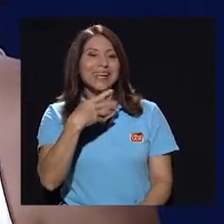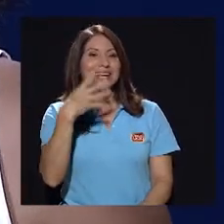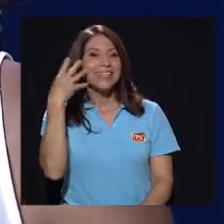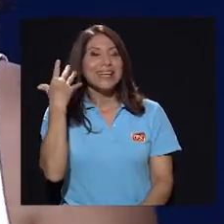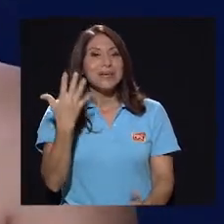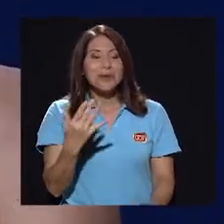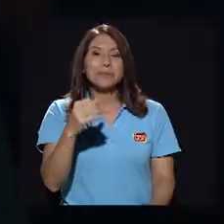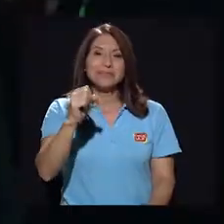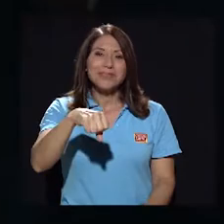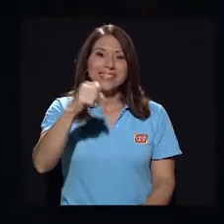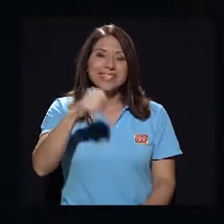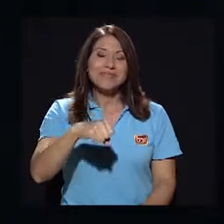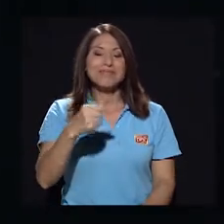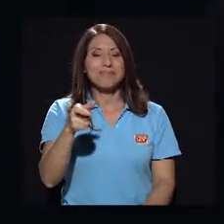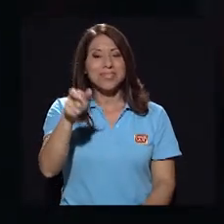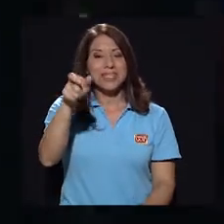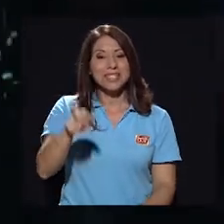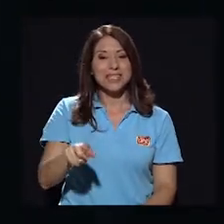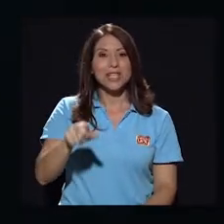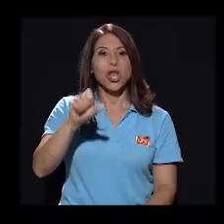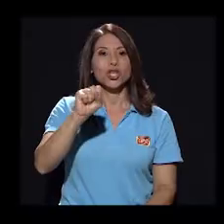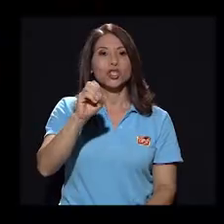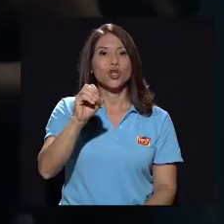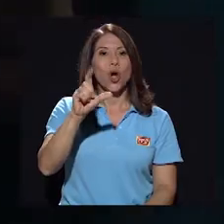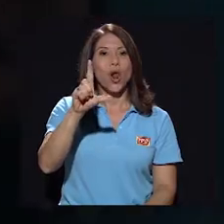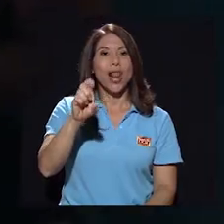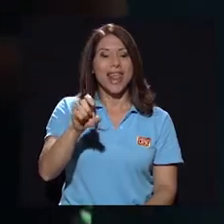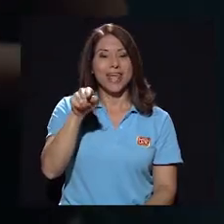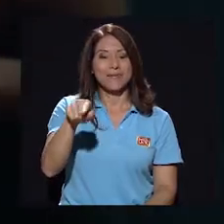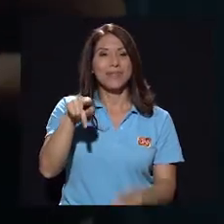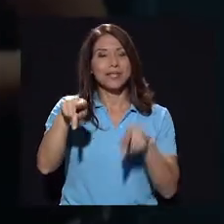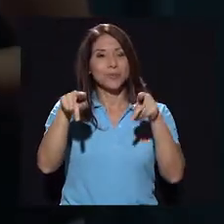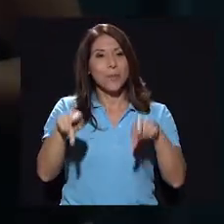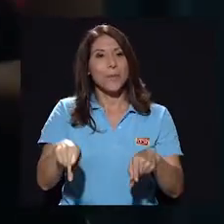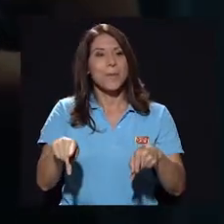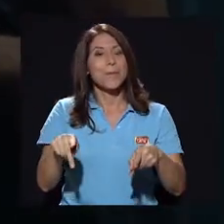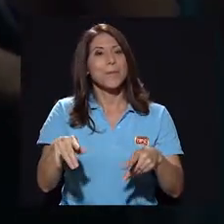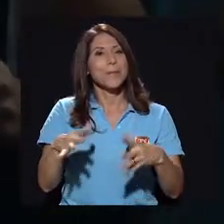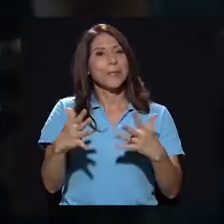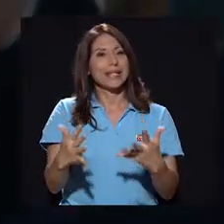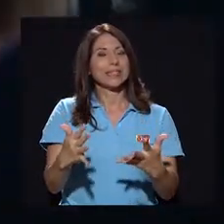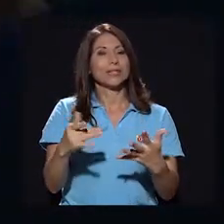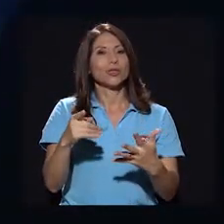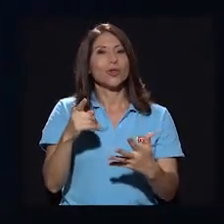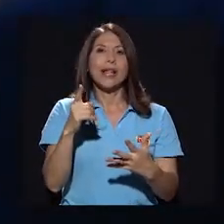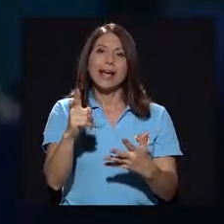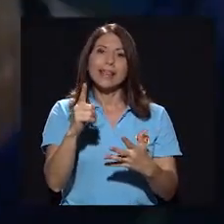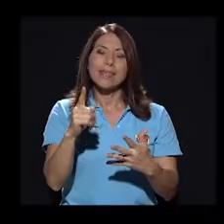No, sí, Soledad es un personaje de una clase